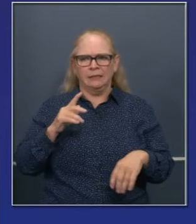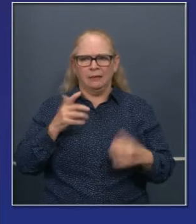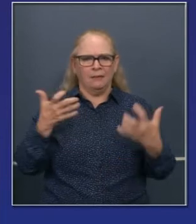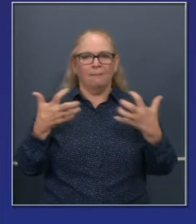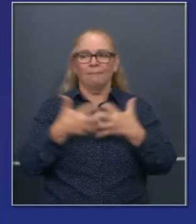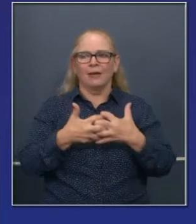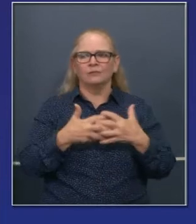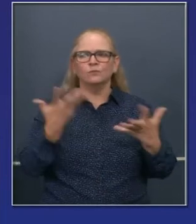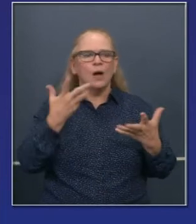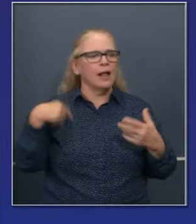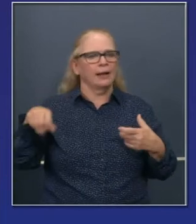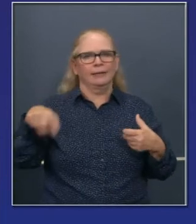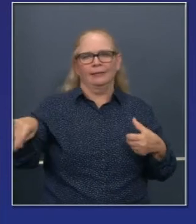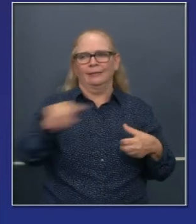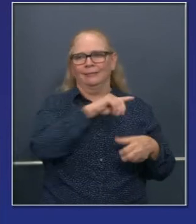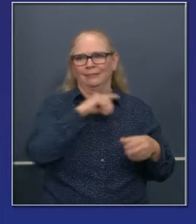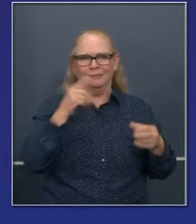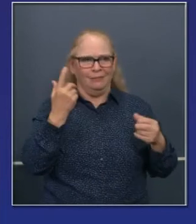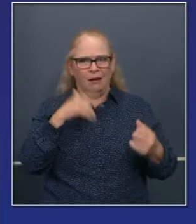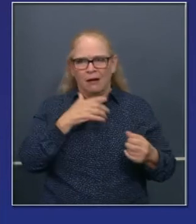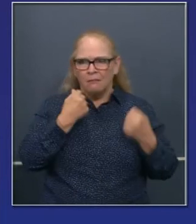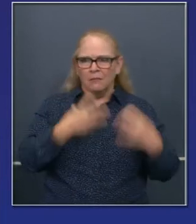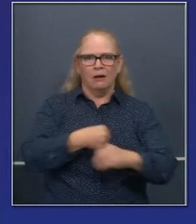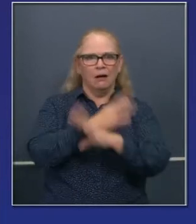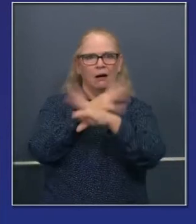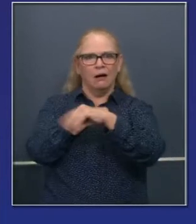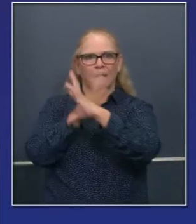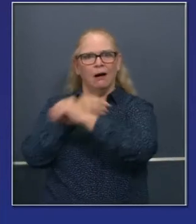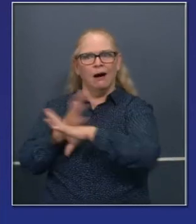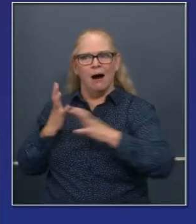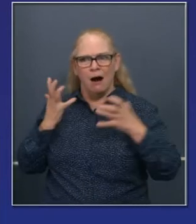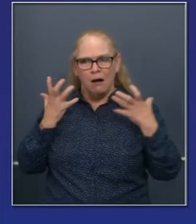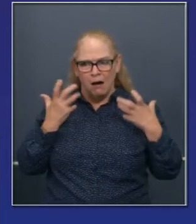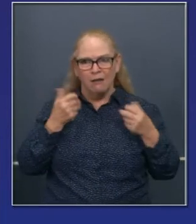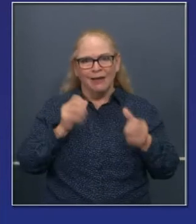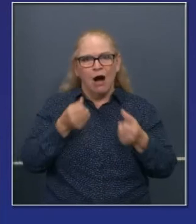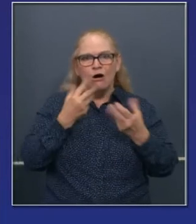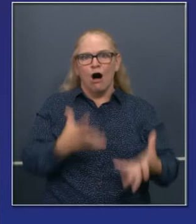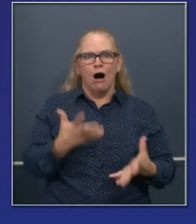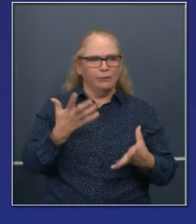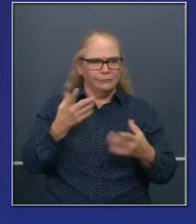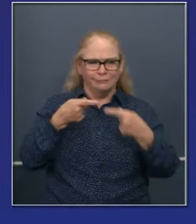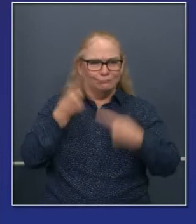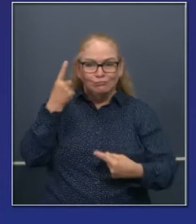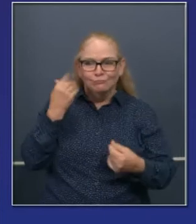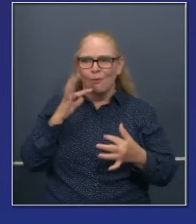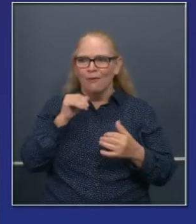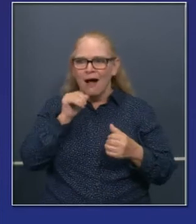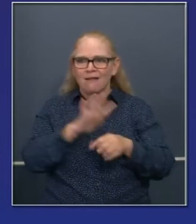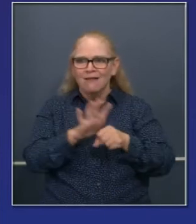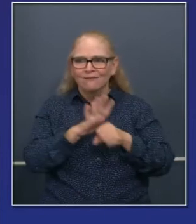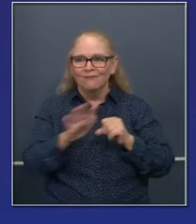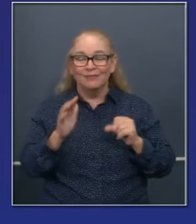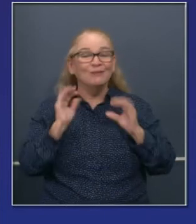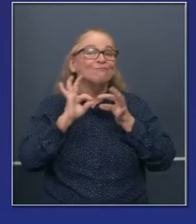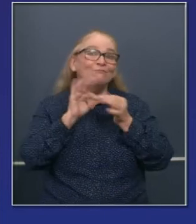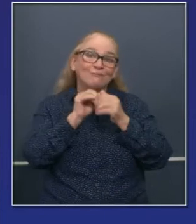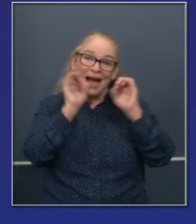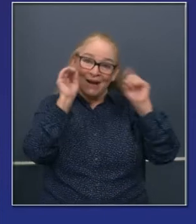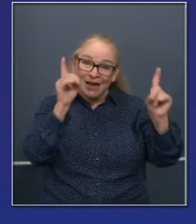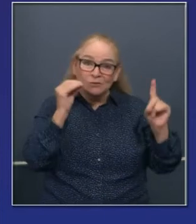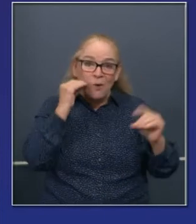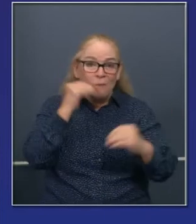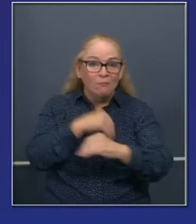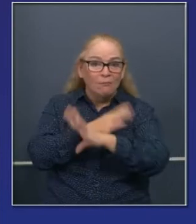adaptarnos a la realidad de esta pandemia y las condiciones que ha creado esta pandemia. Esta brecha digital se refiere a la